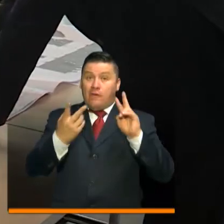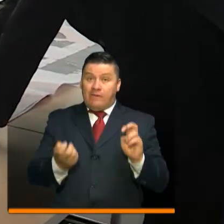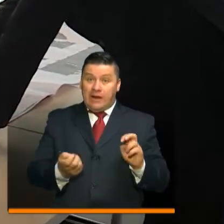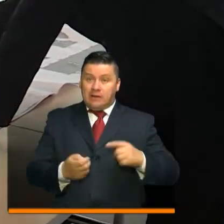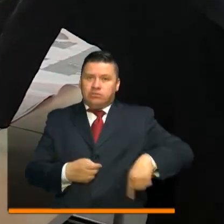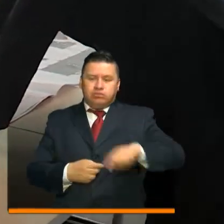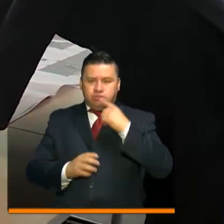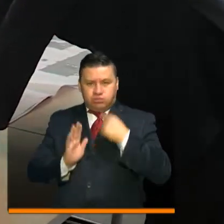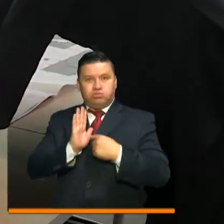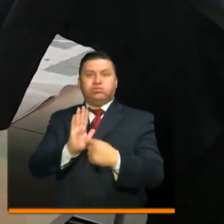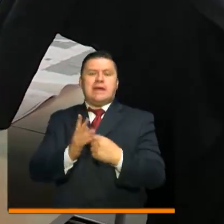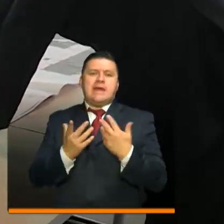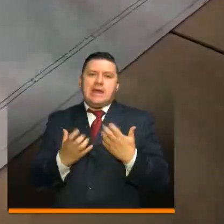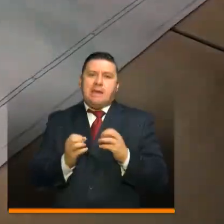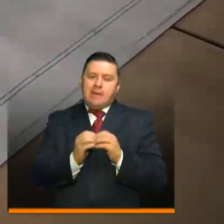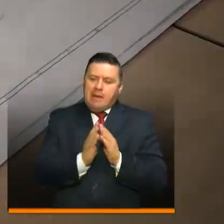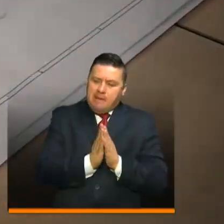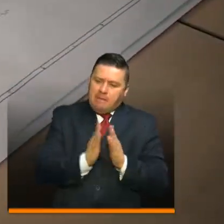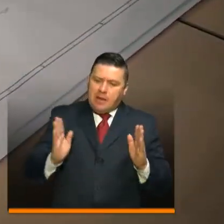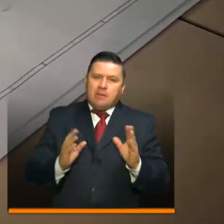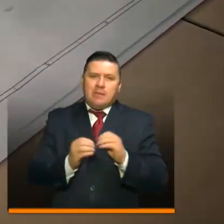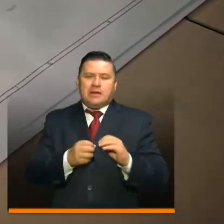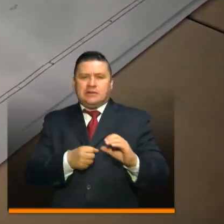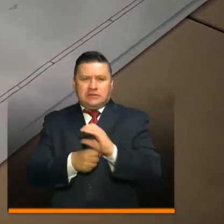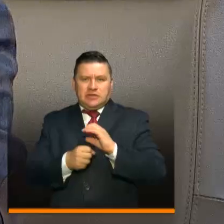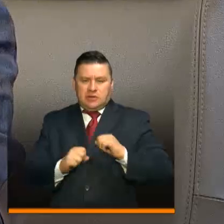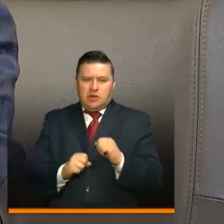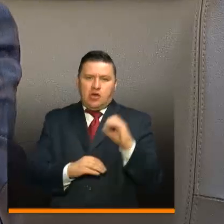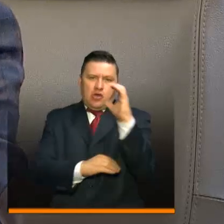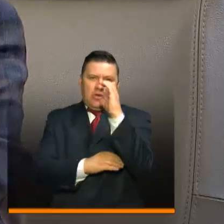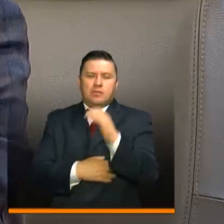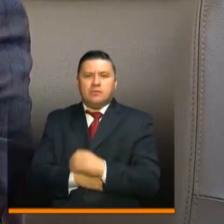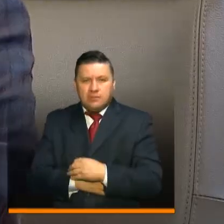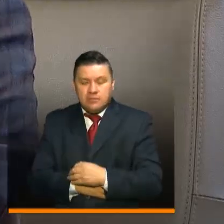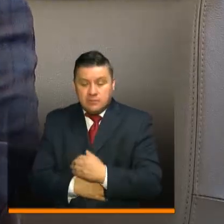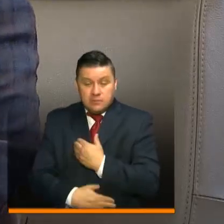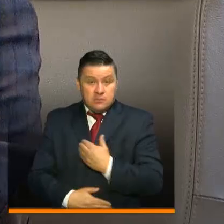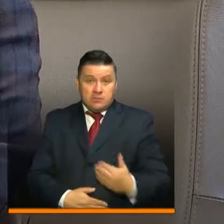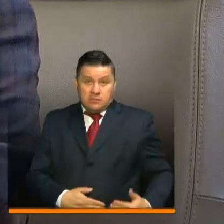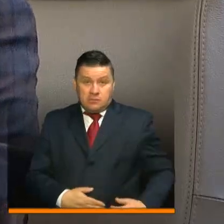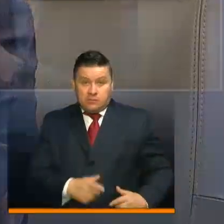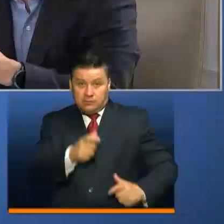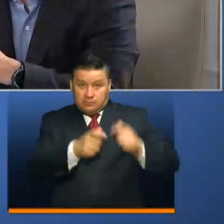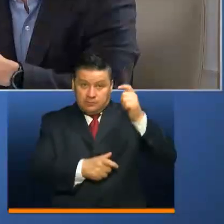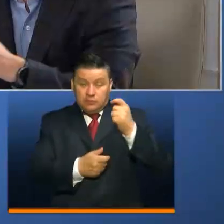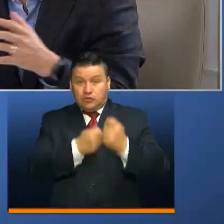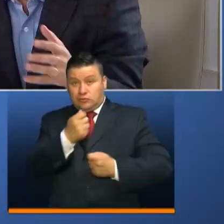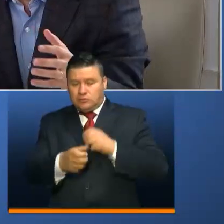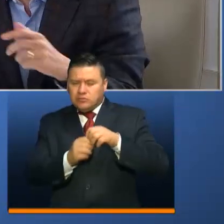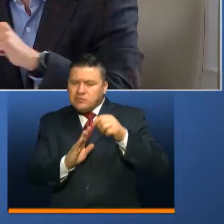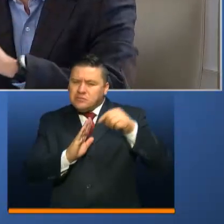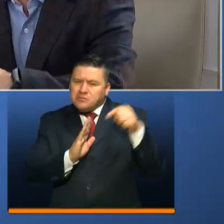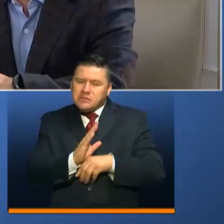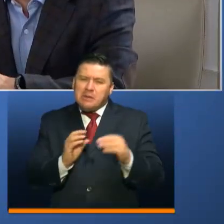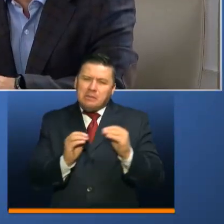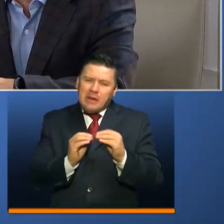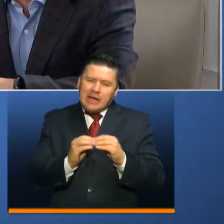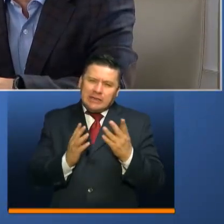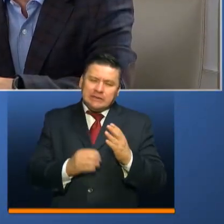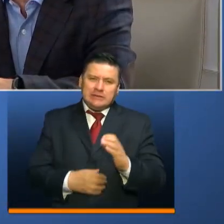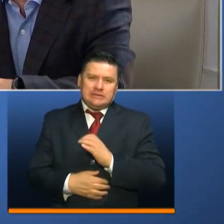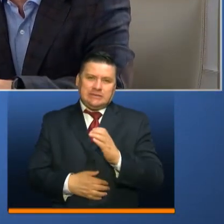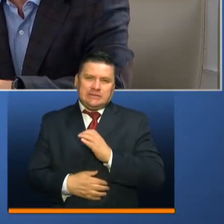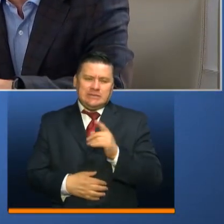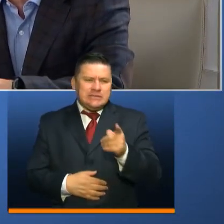es un modelo que se quiere ampliar a otras ciudades del país. Por su parte, el presidente de la Cámara de Comercio profundizó más sobre las